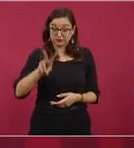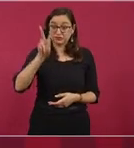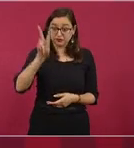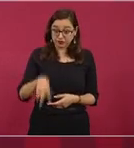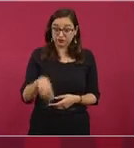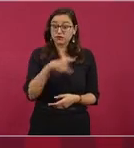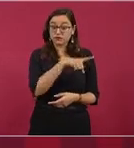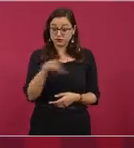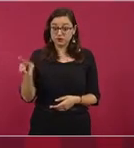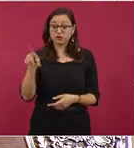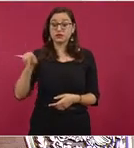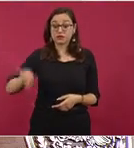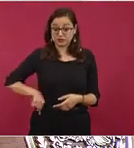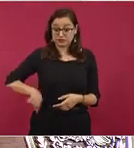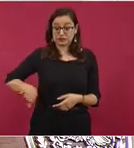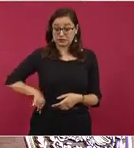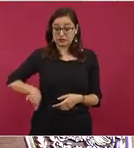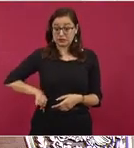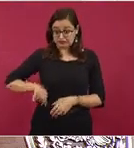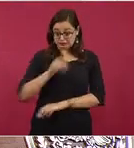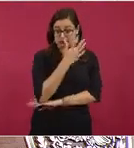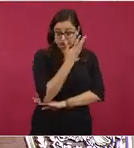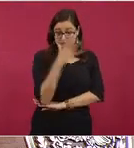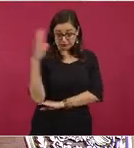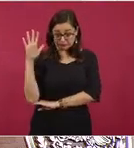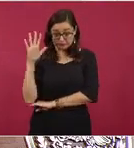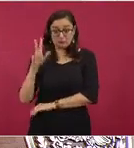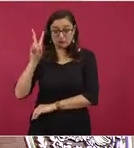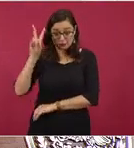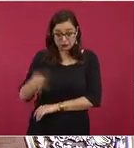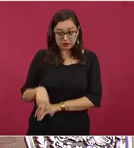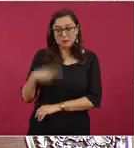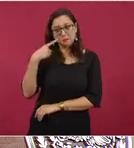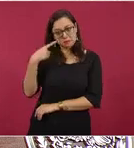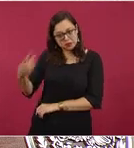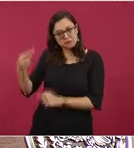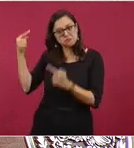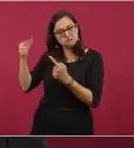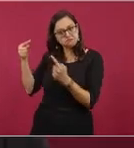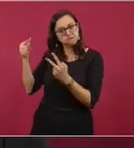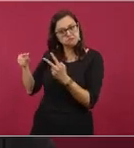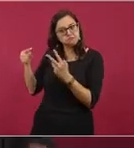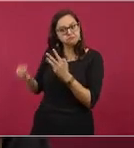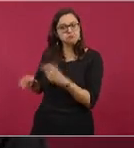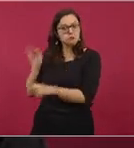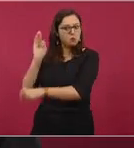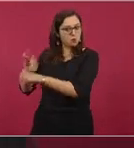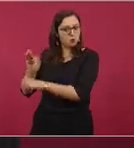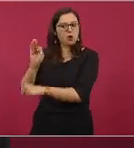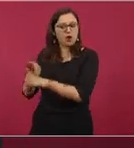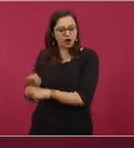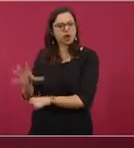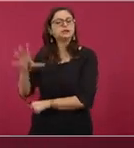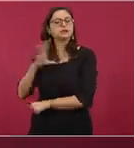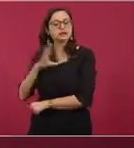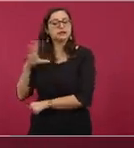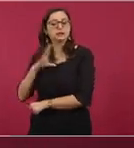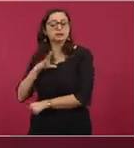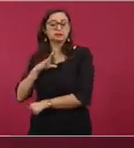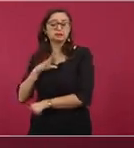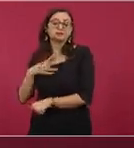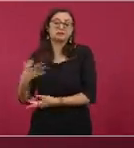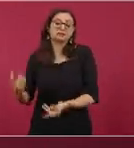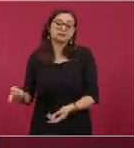se preocupan por el medio ambiente. Estas personas,